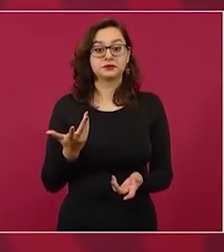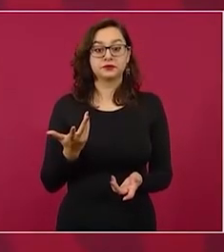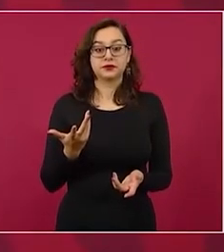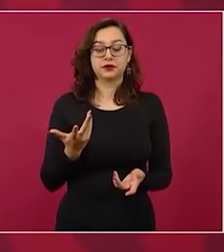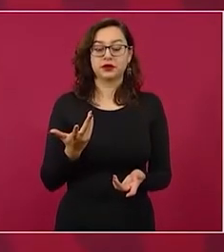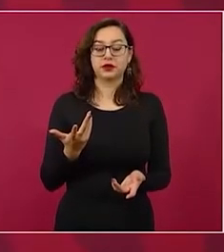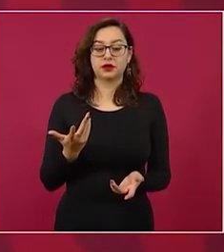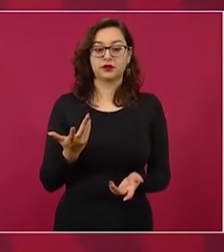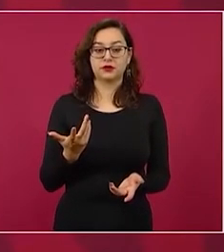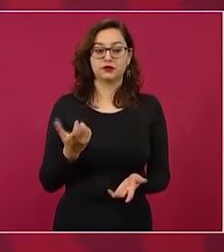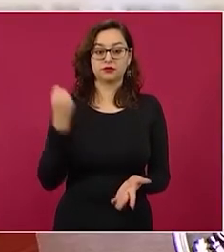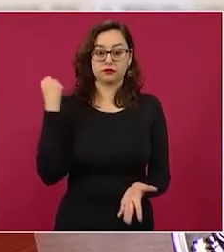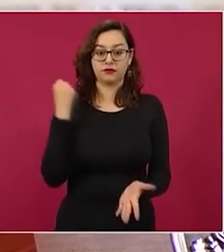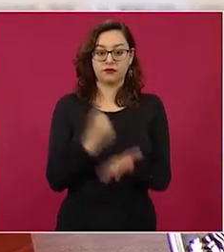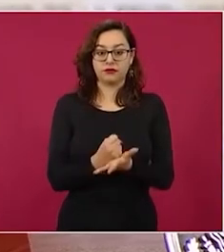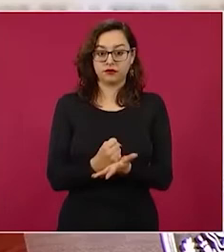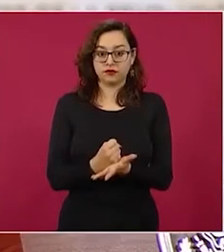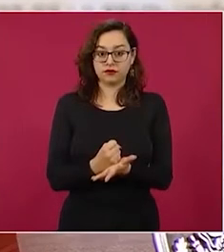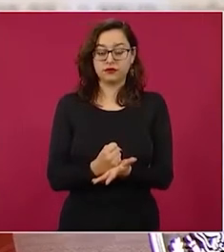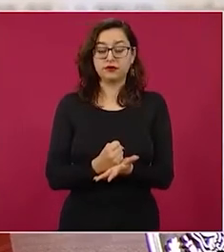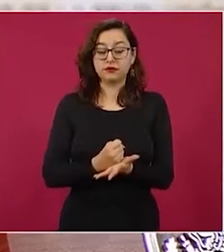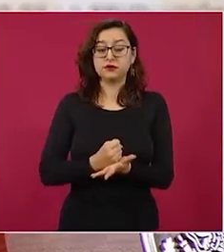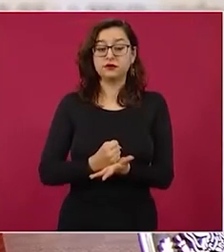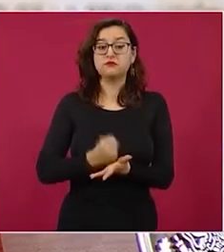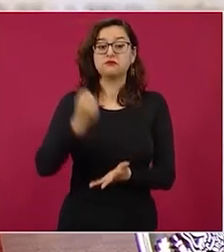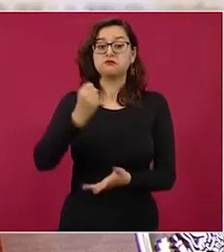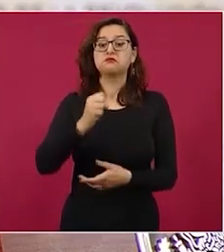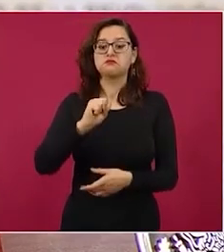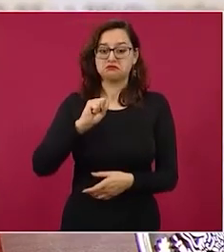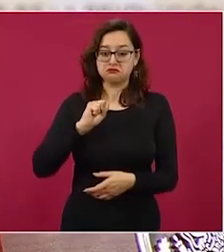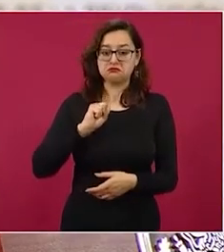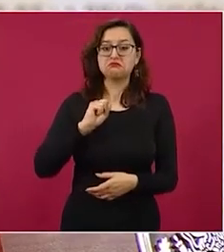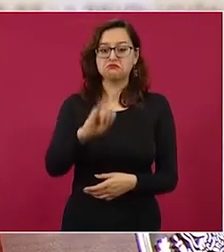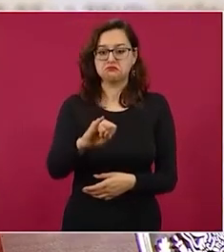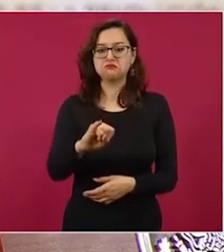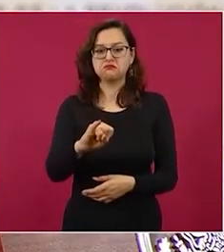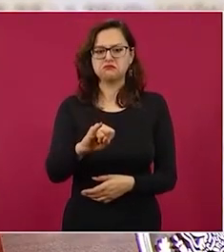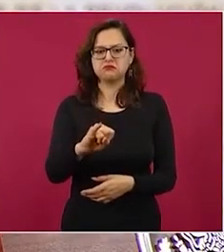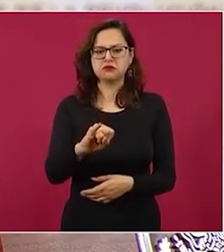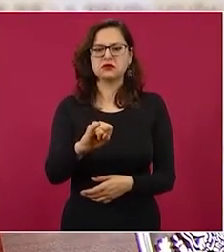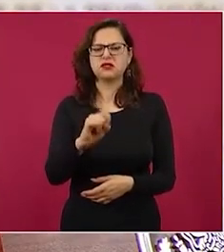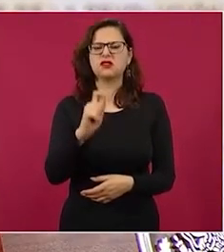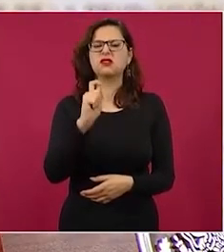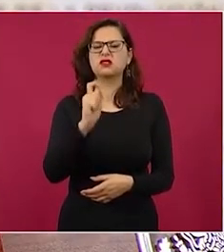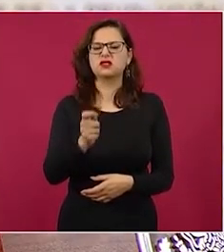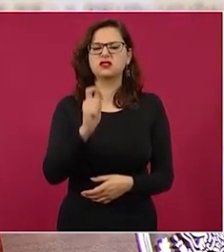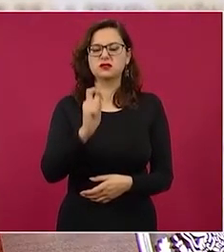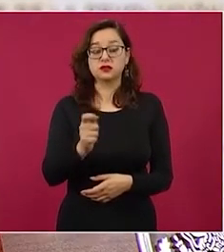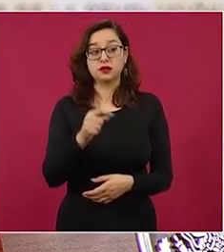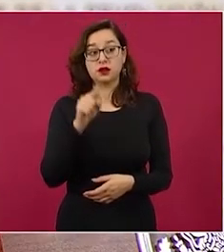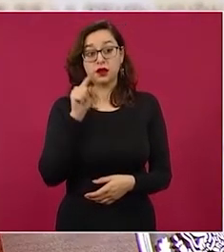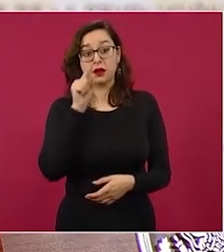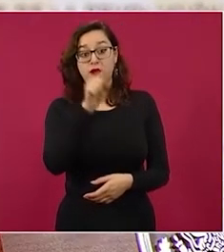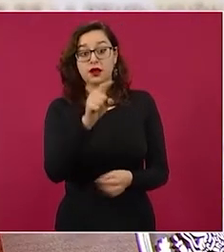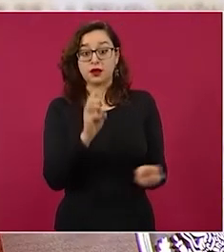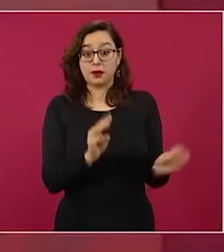que se lleve a cabo una operación donde una mina